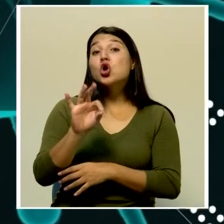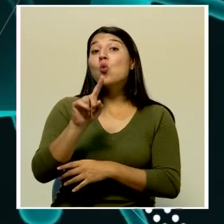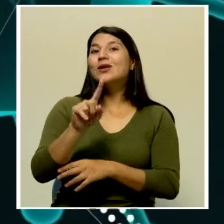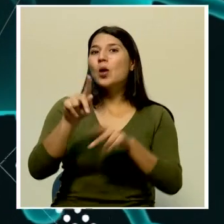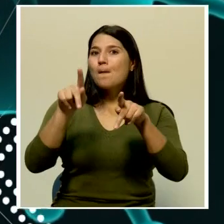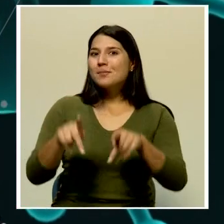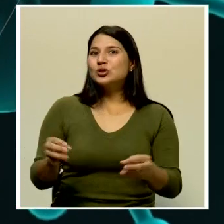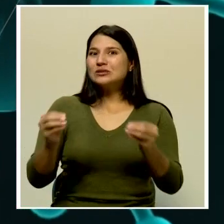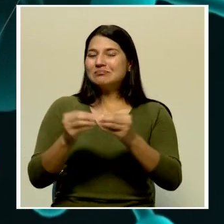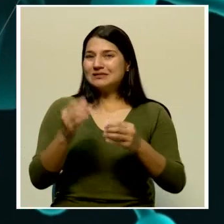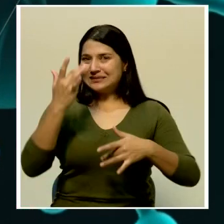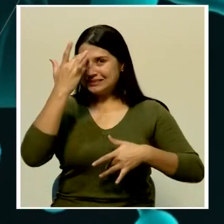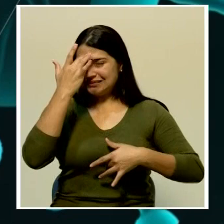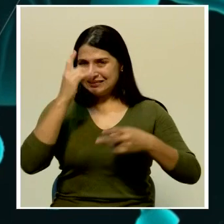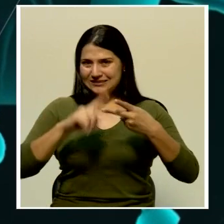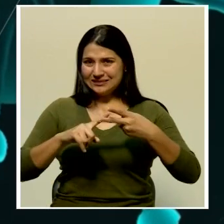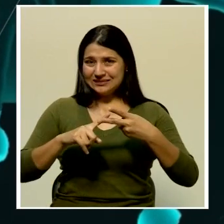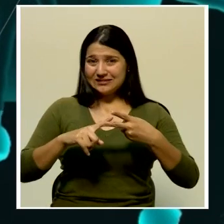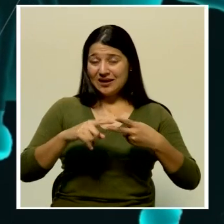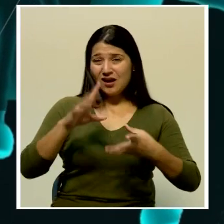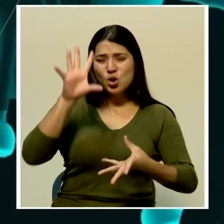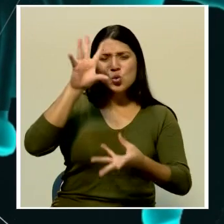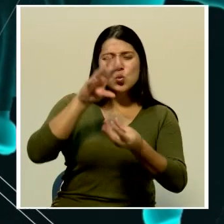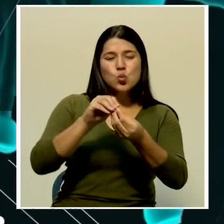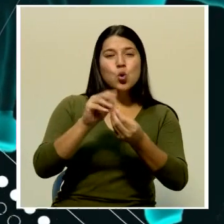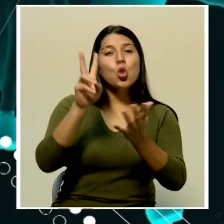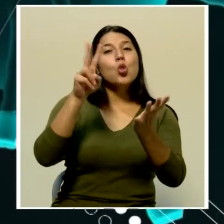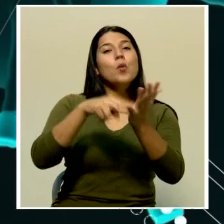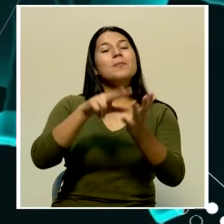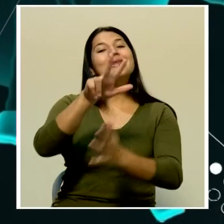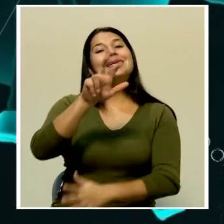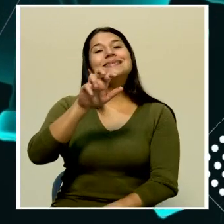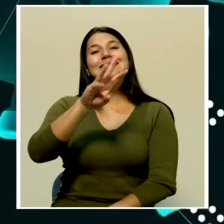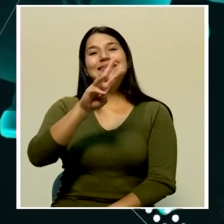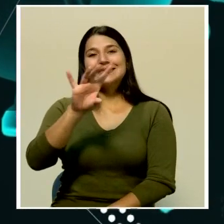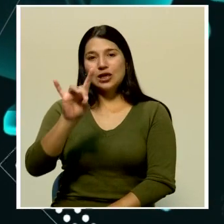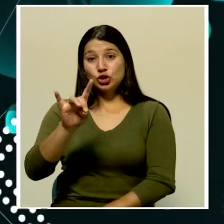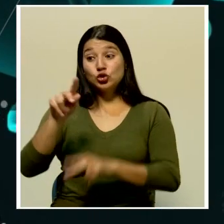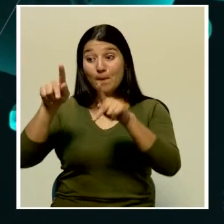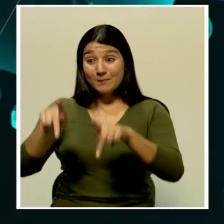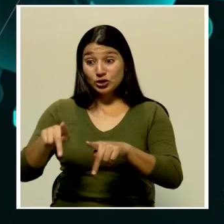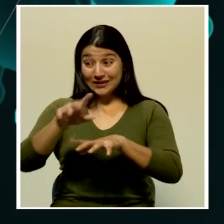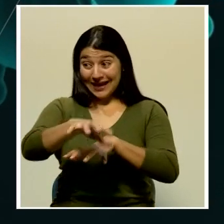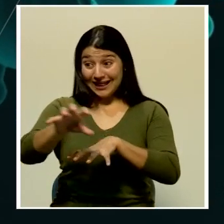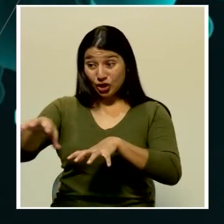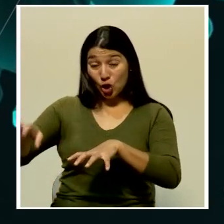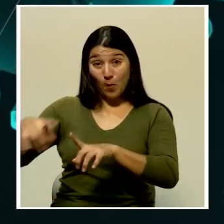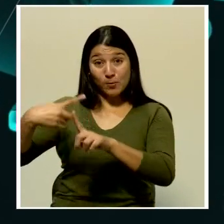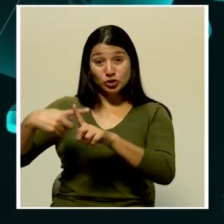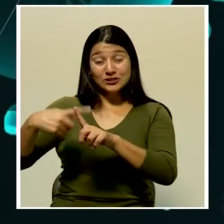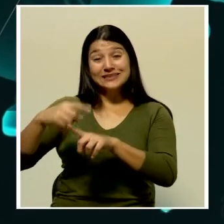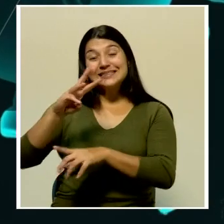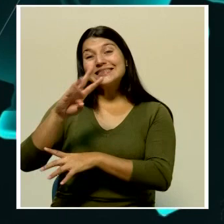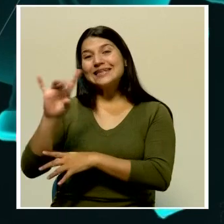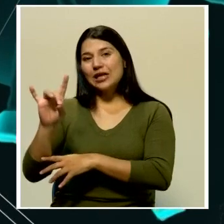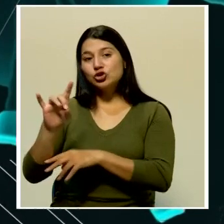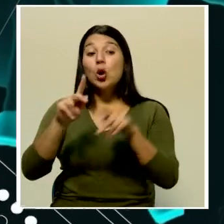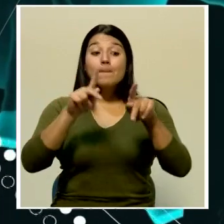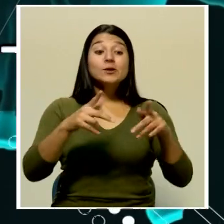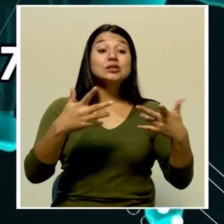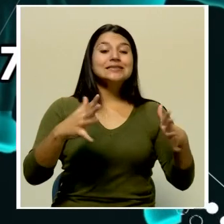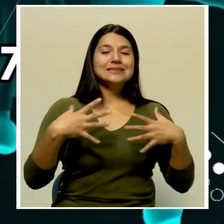nuevos casos, total de confirmados 2,368, los cantones con casos positivos son 78, las personas